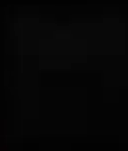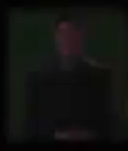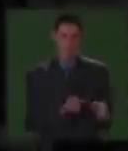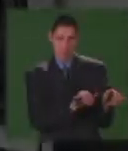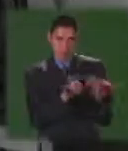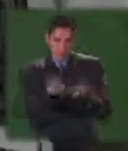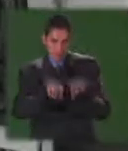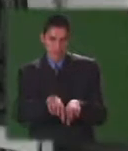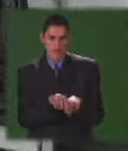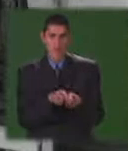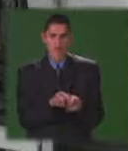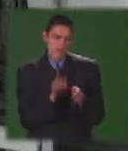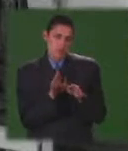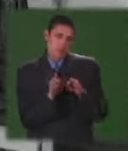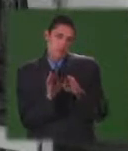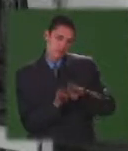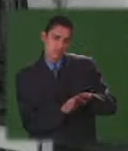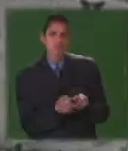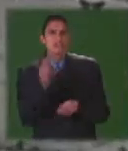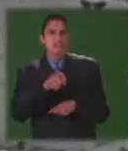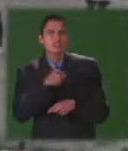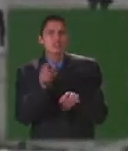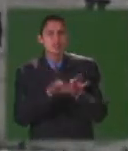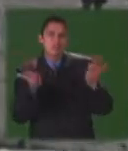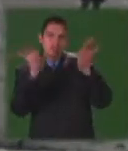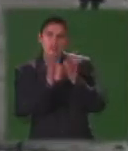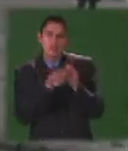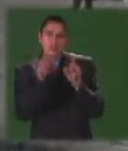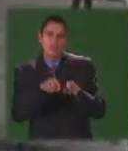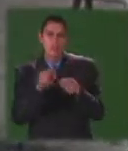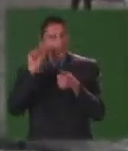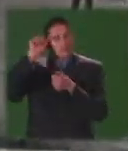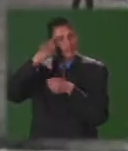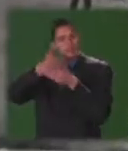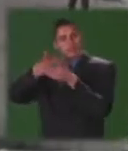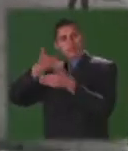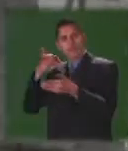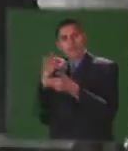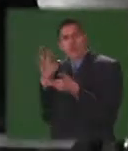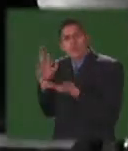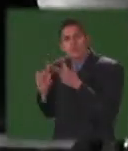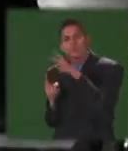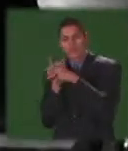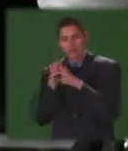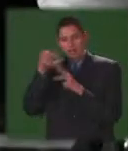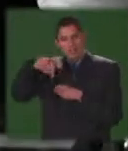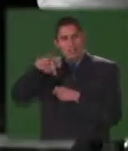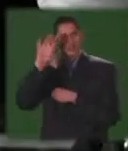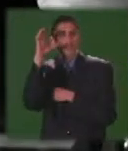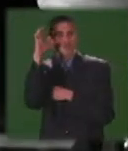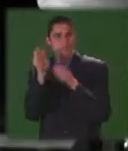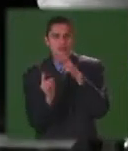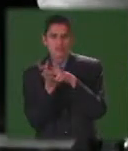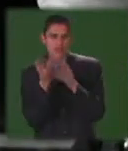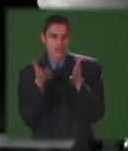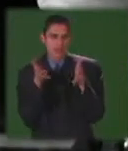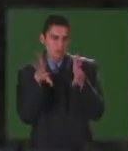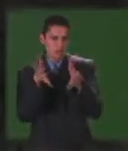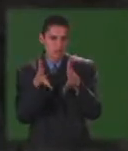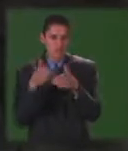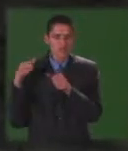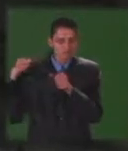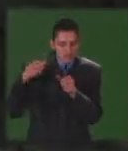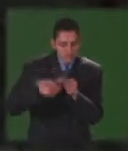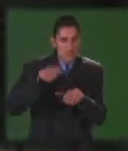De igual manera y como punto aparte, es importante hacer una retrospectiva acerca de cómo surge la educación en nuestro país